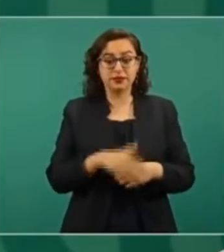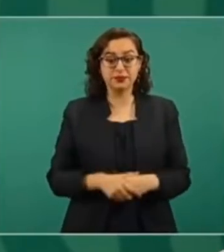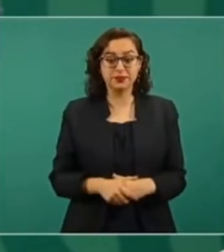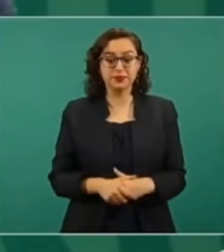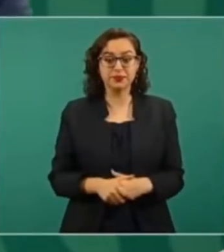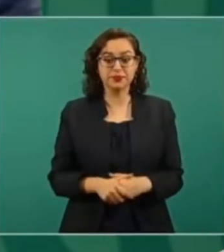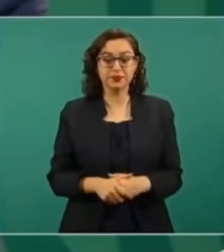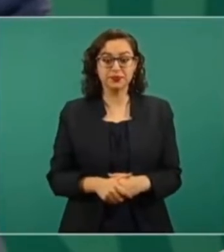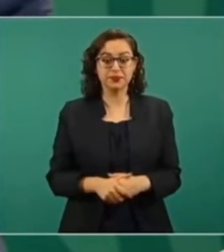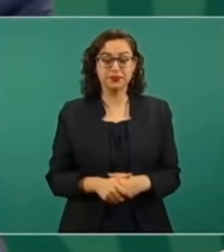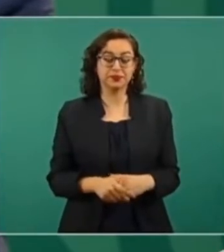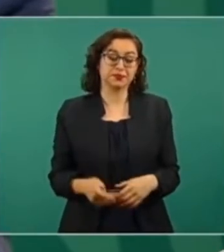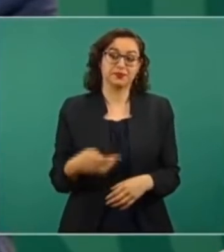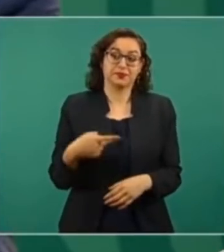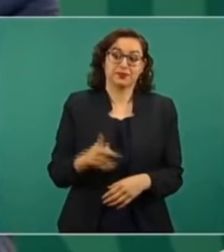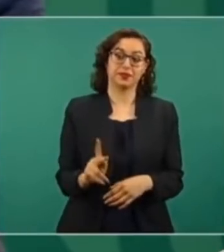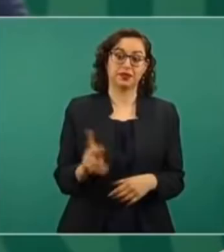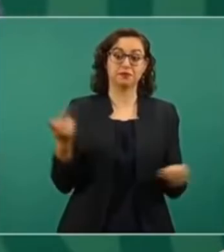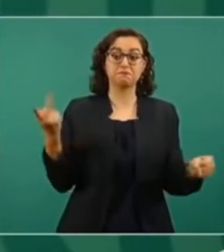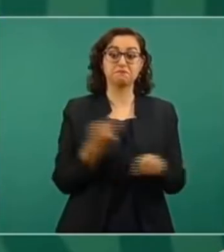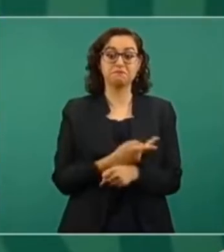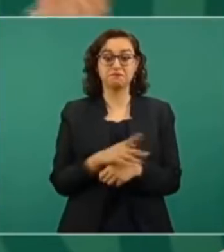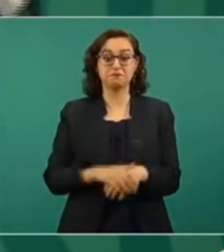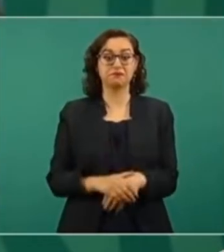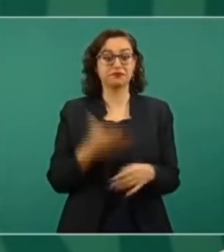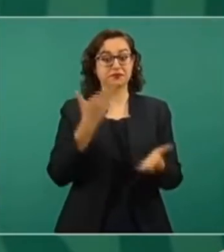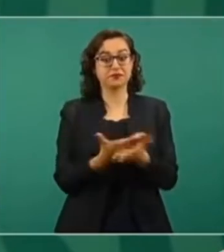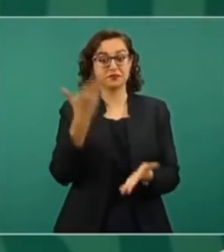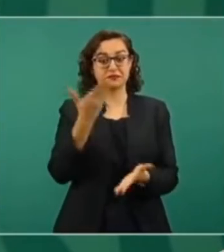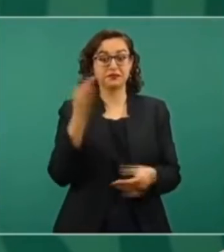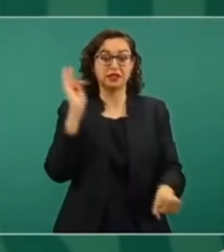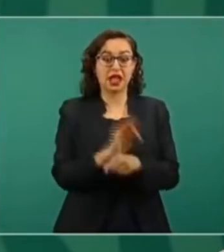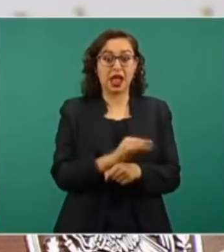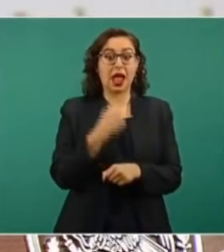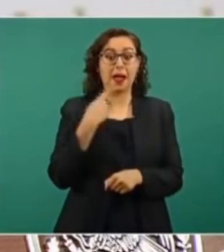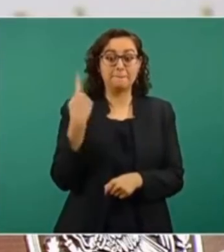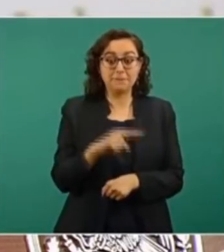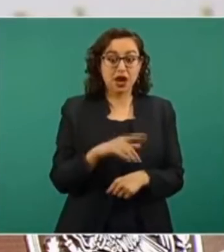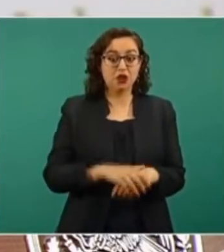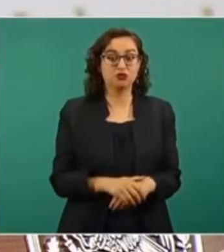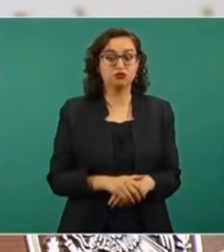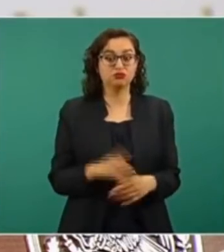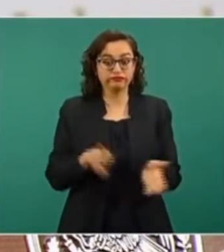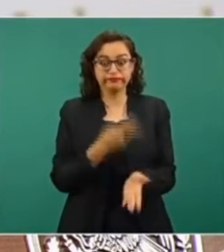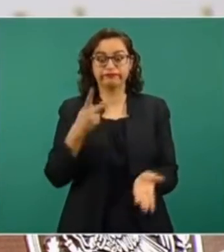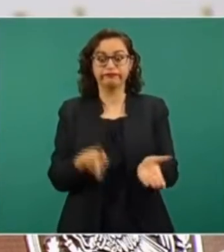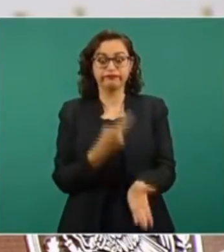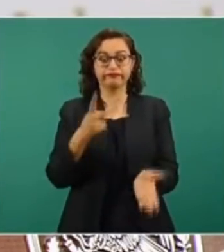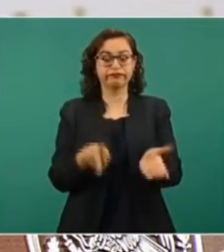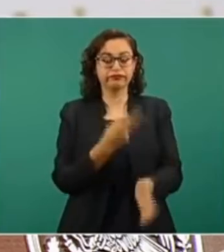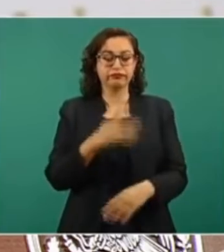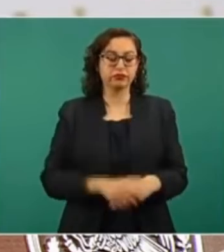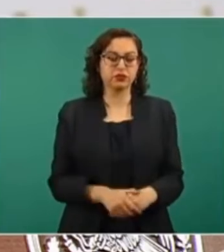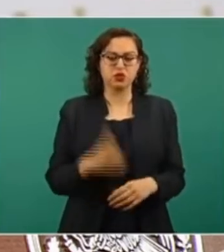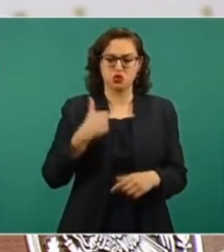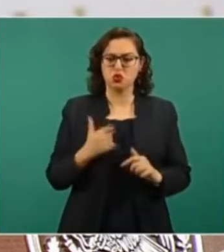pero presentan amparo. Bueno, ya también, eso no lo hice por escrito, sino le pedí